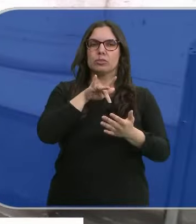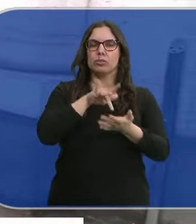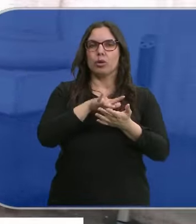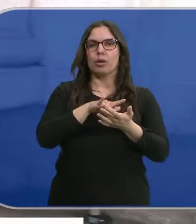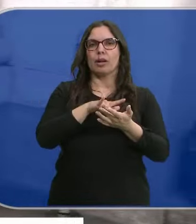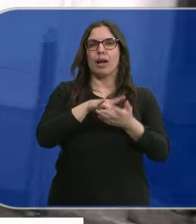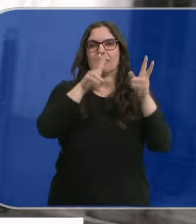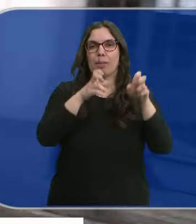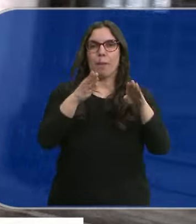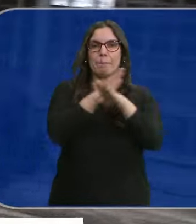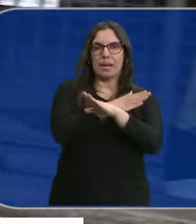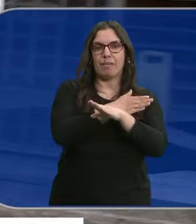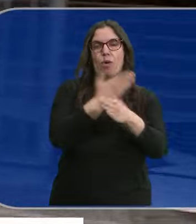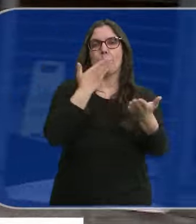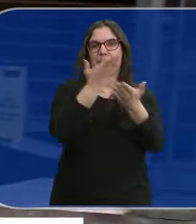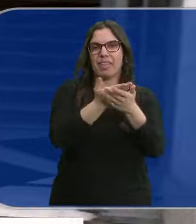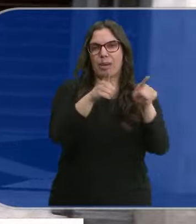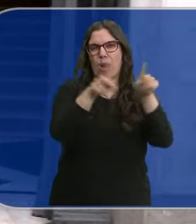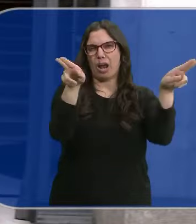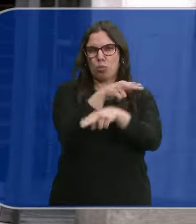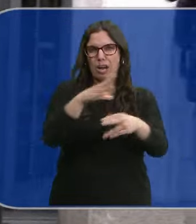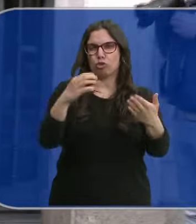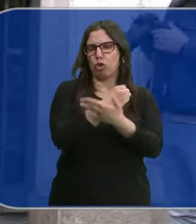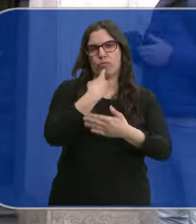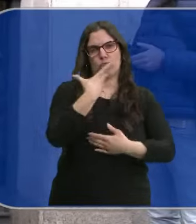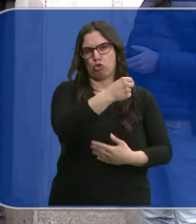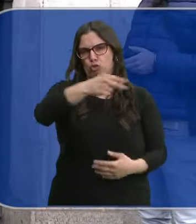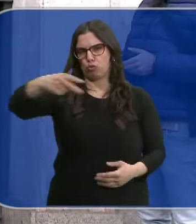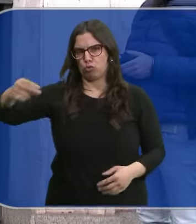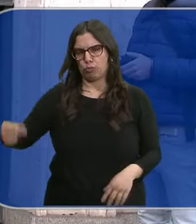desestimado todas las cuestiones previas que solicitaban la anulidad del juicio.